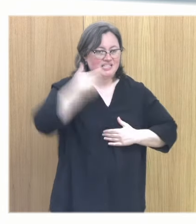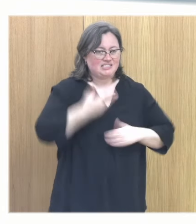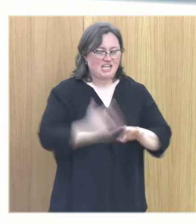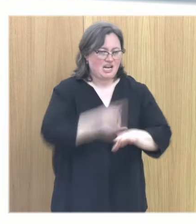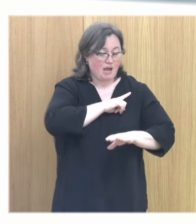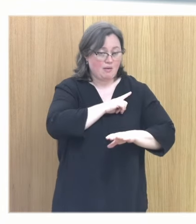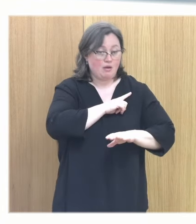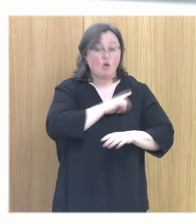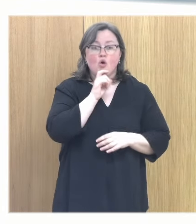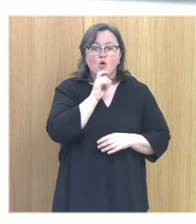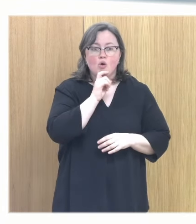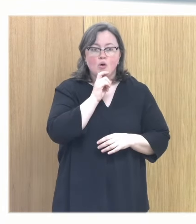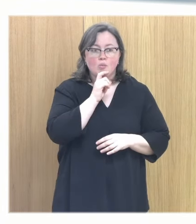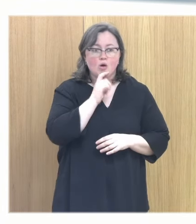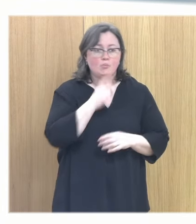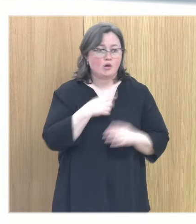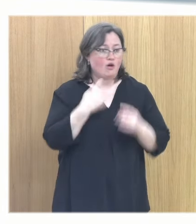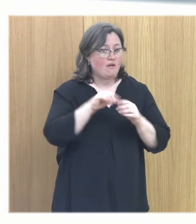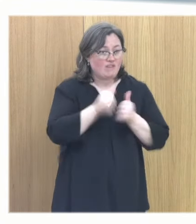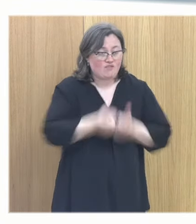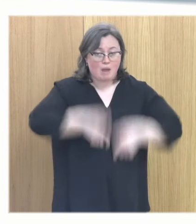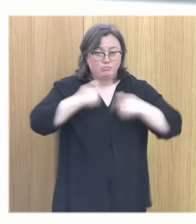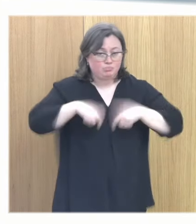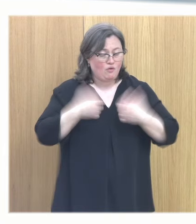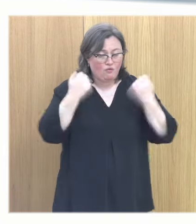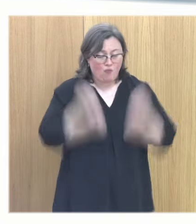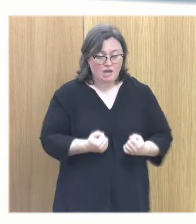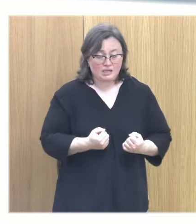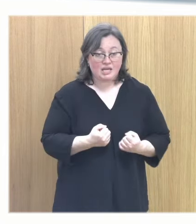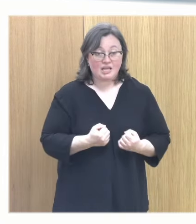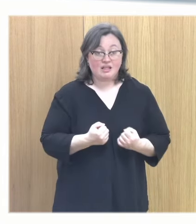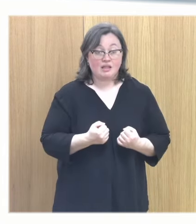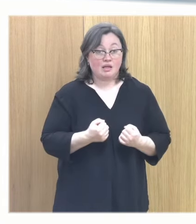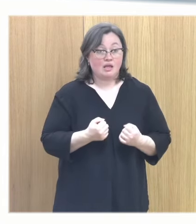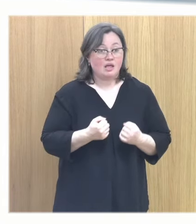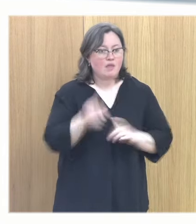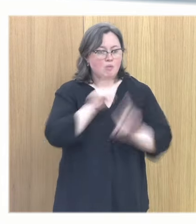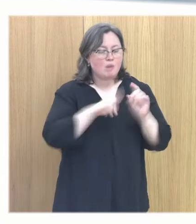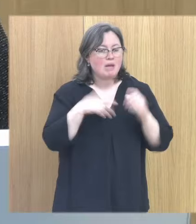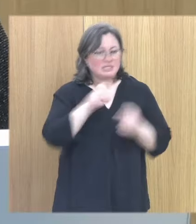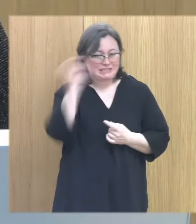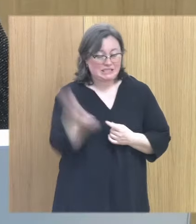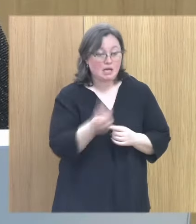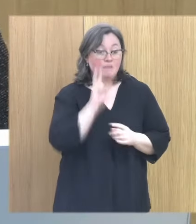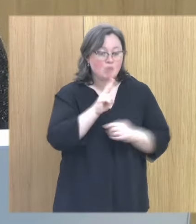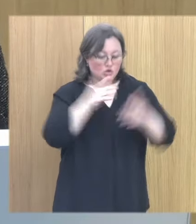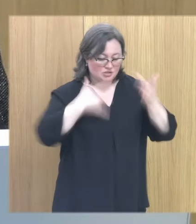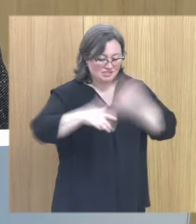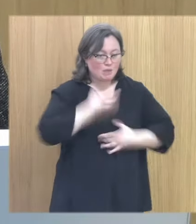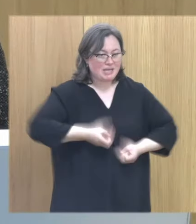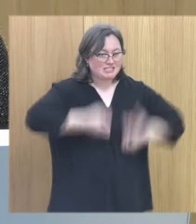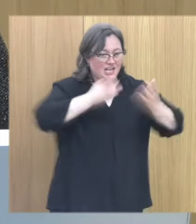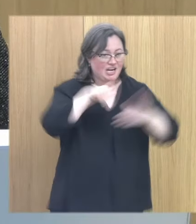que manejan de formas muy destructivas entonces tenemos varios problemas primero miramos a la externalización